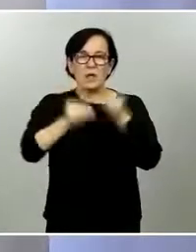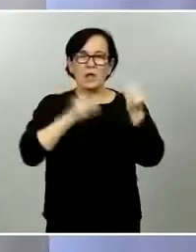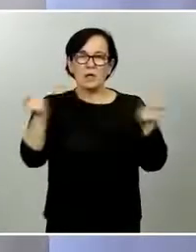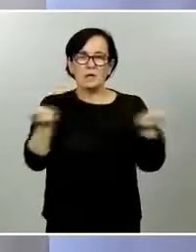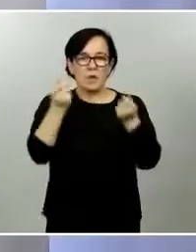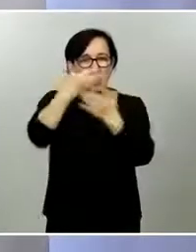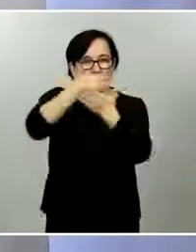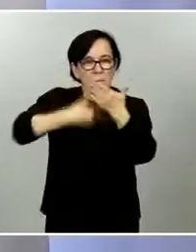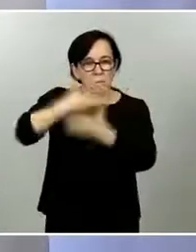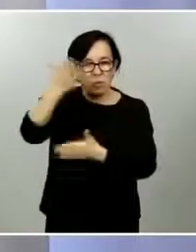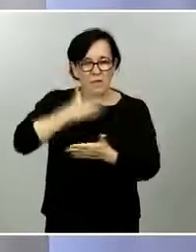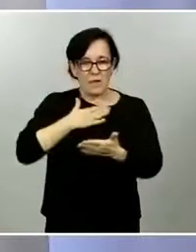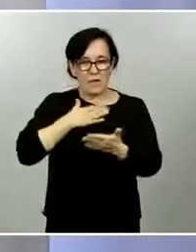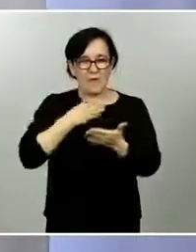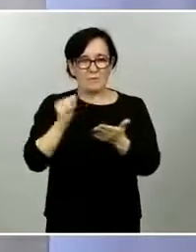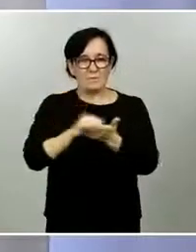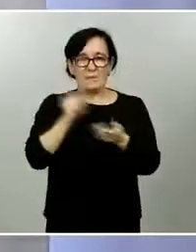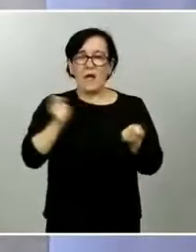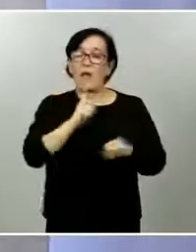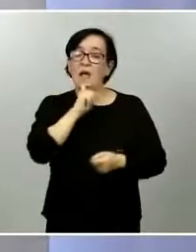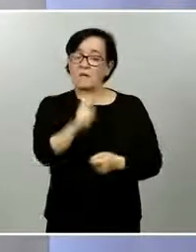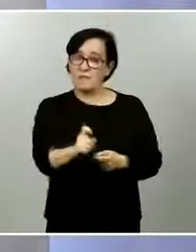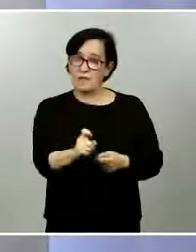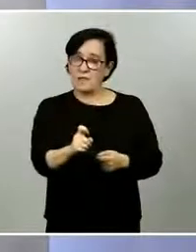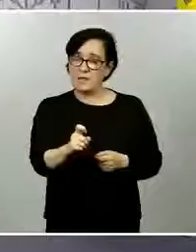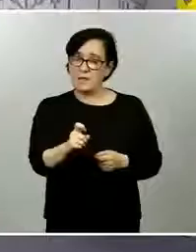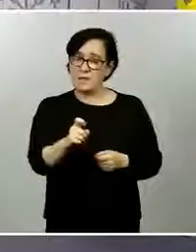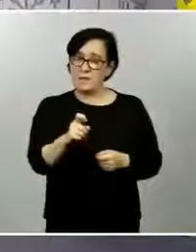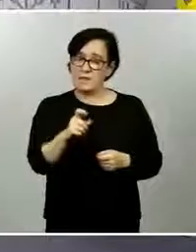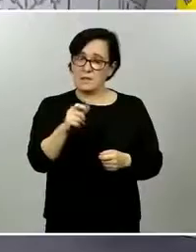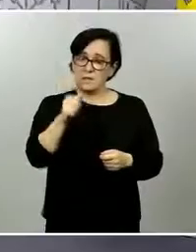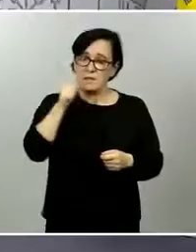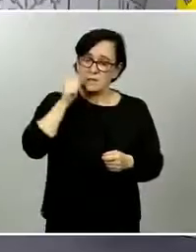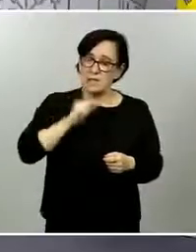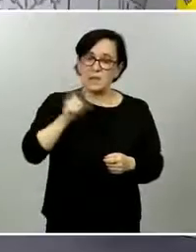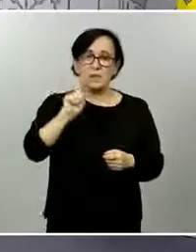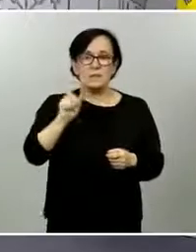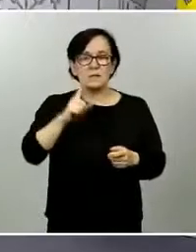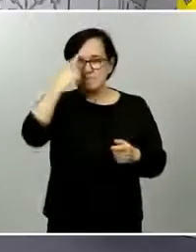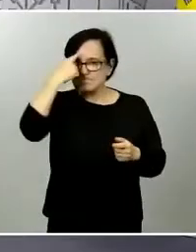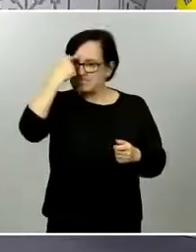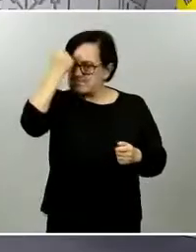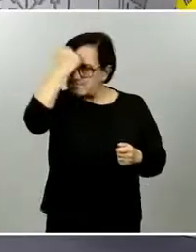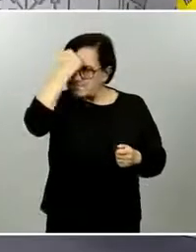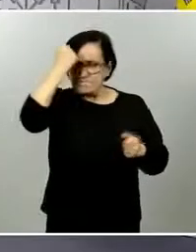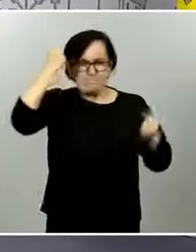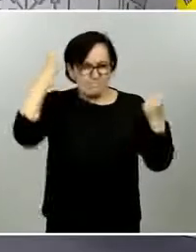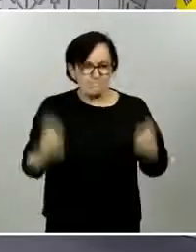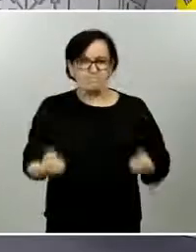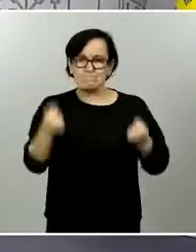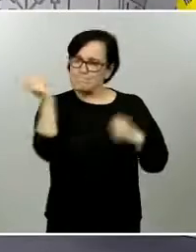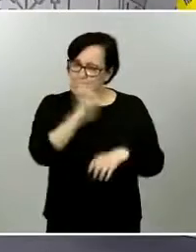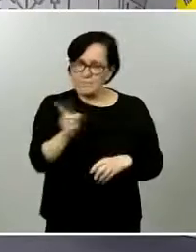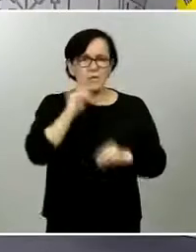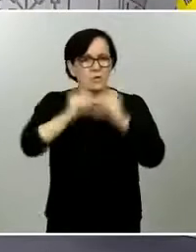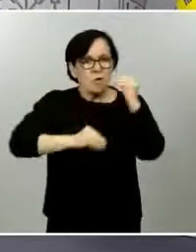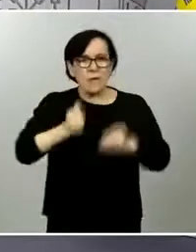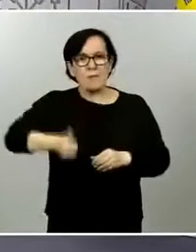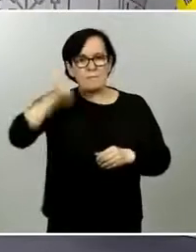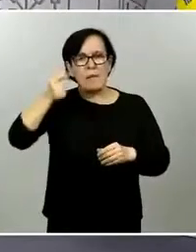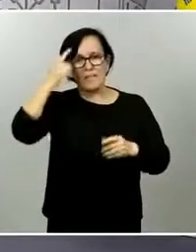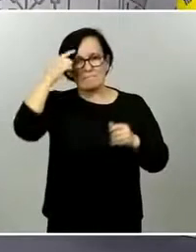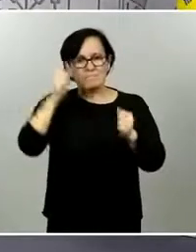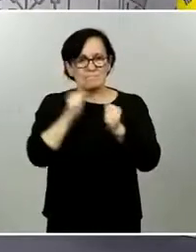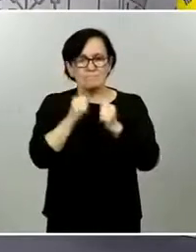continuidad en las prórrogas diferentes estados de alarmas pero que siga oye Ándole Orpuz al presidente del PNV en una entrevista pública nuestro periódico